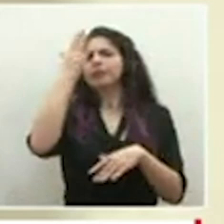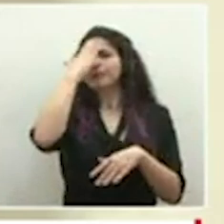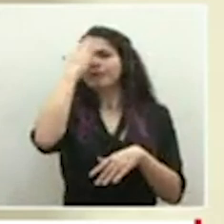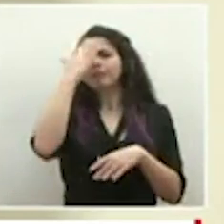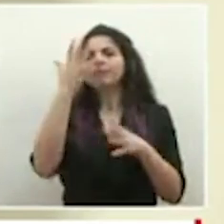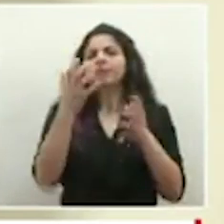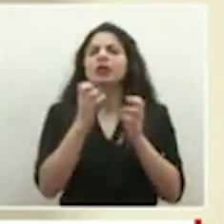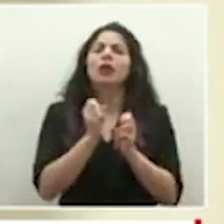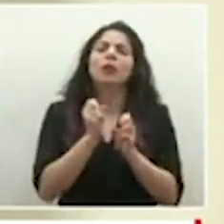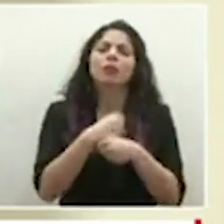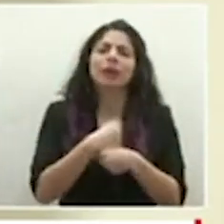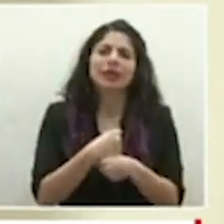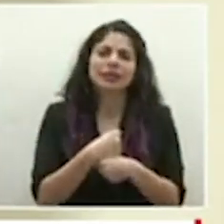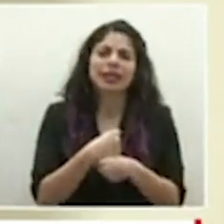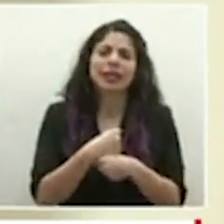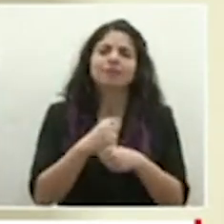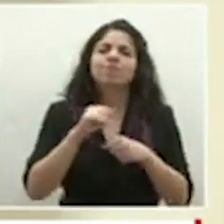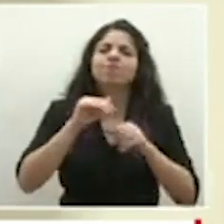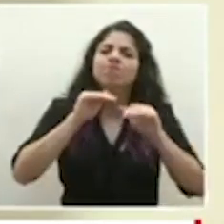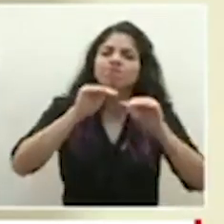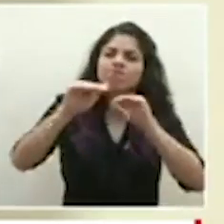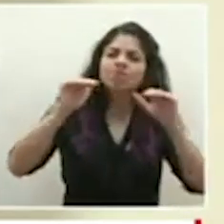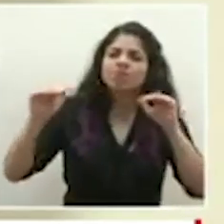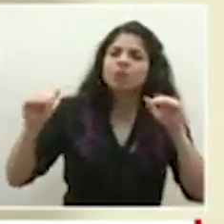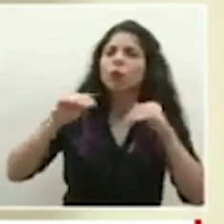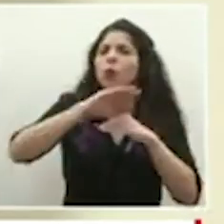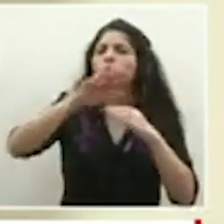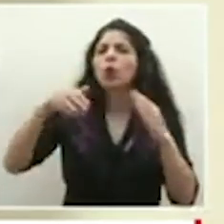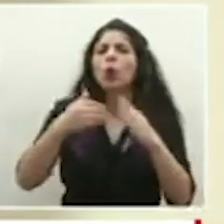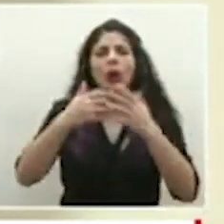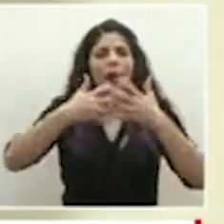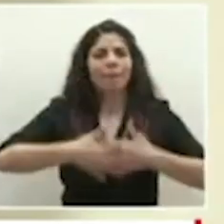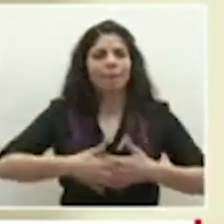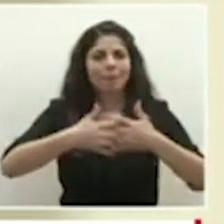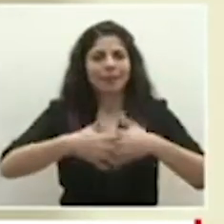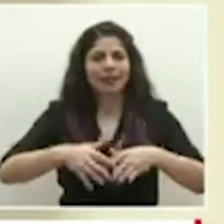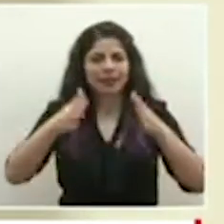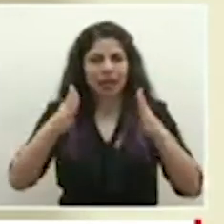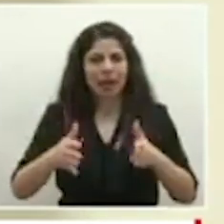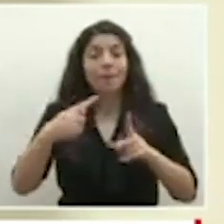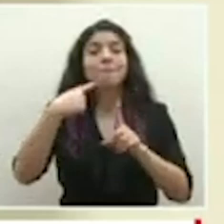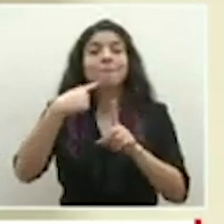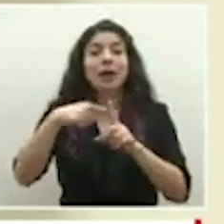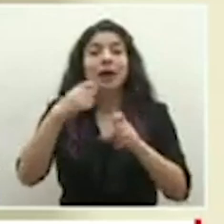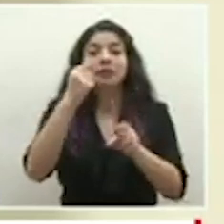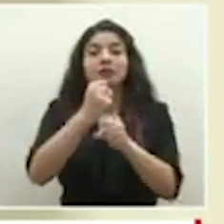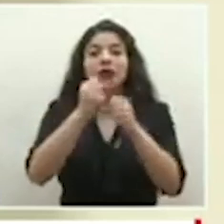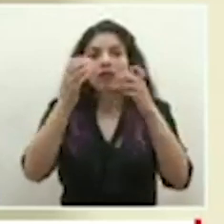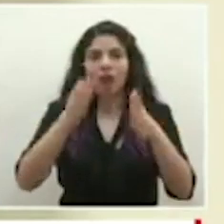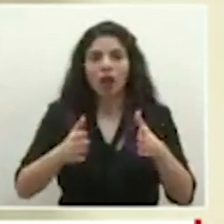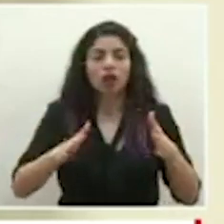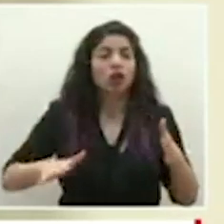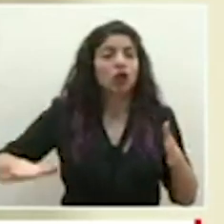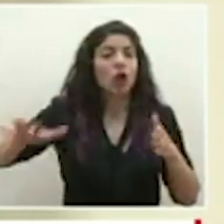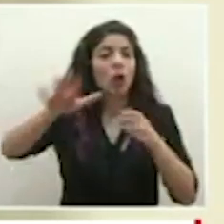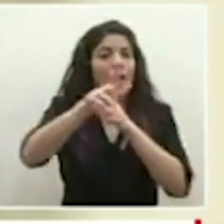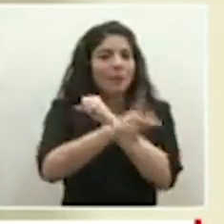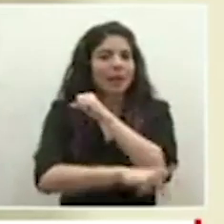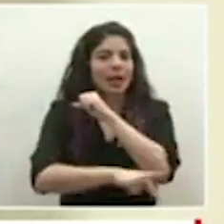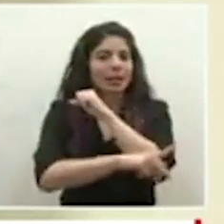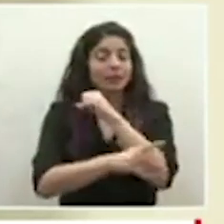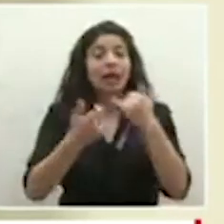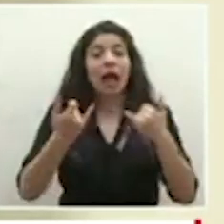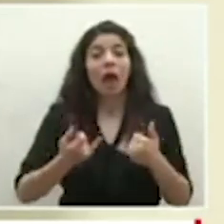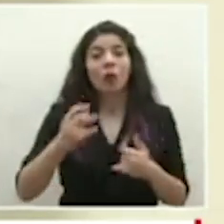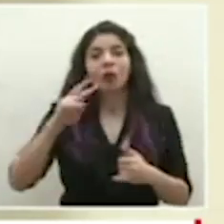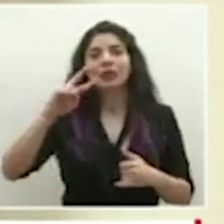un llamado a todos los empresarios y los trabajadores del país. Estamos en una